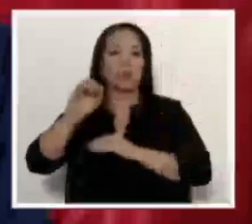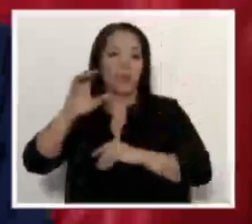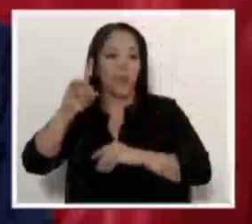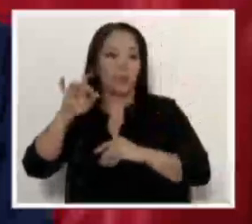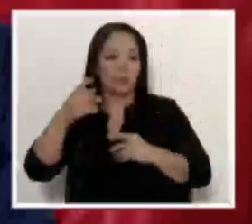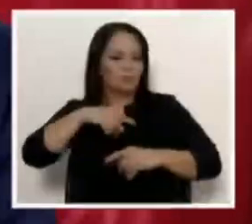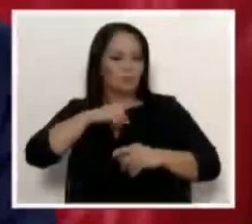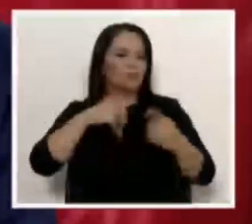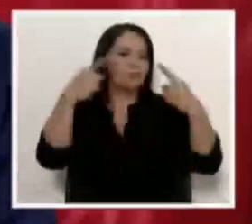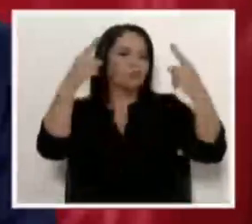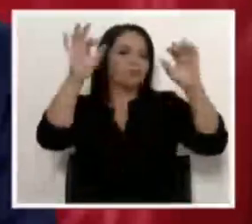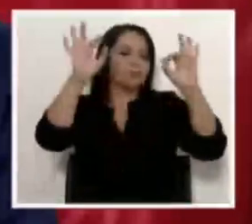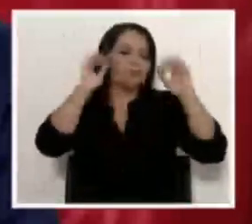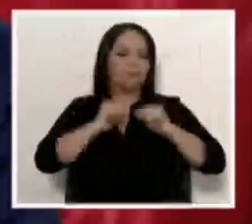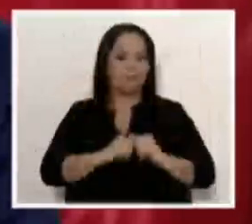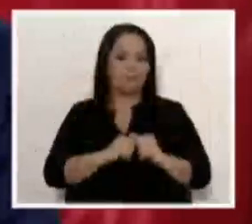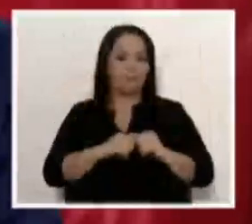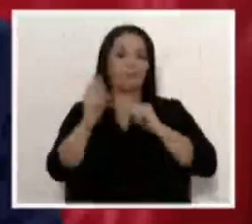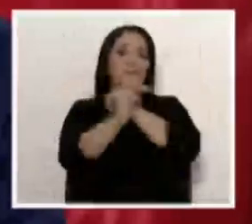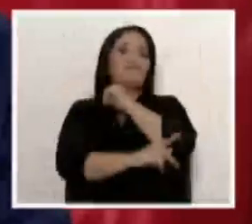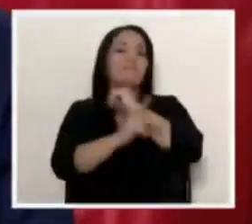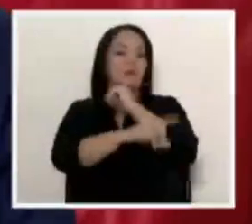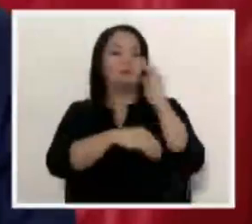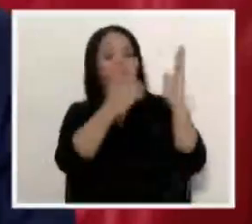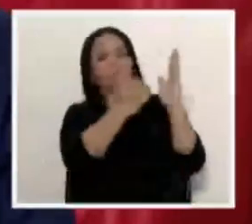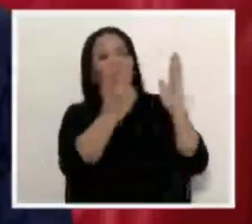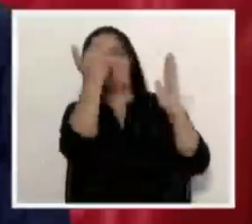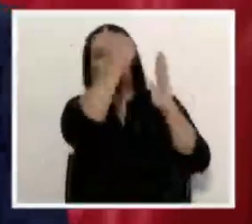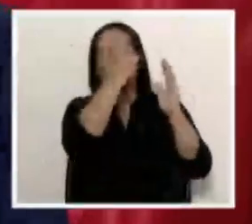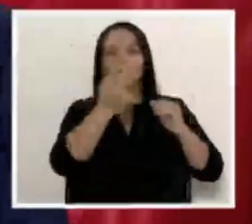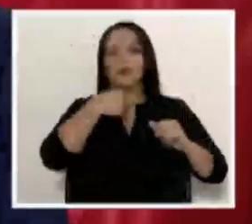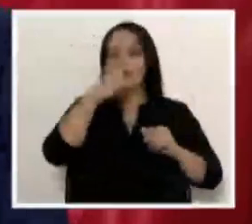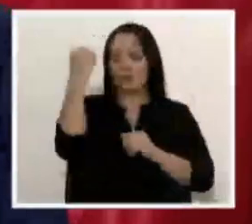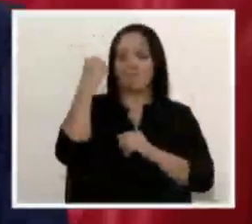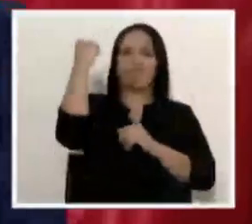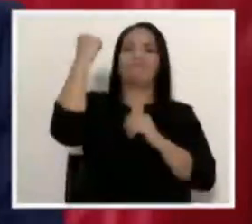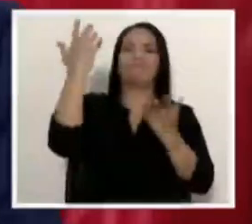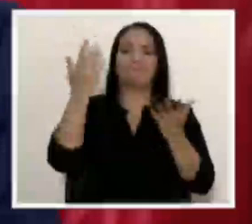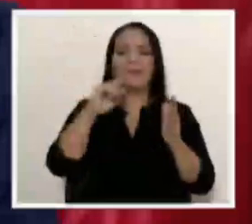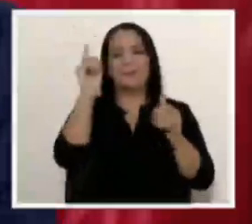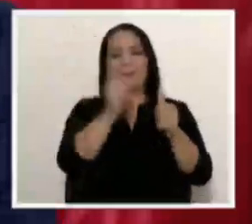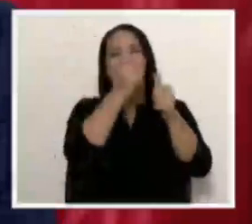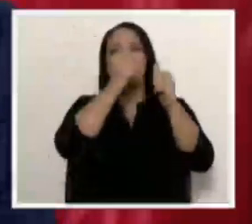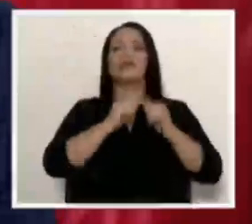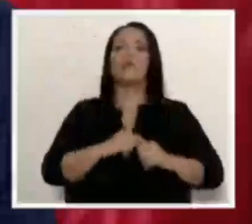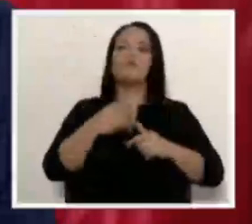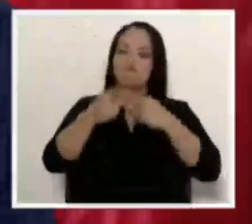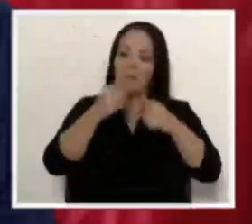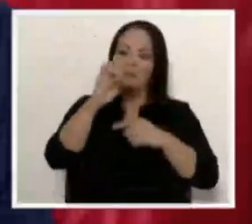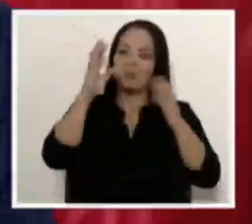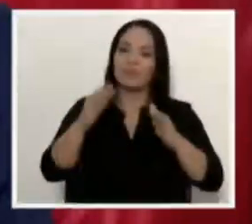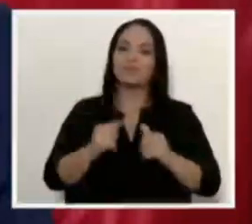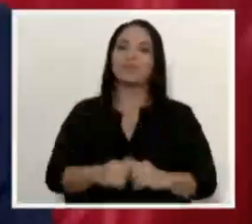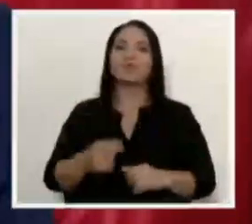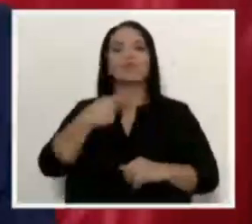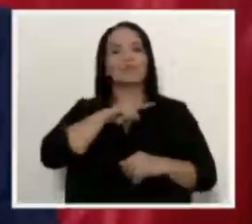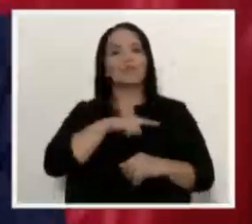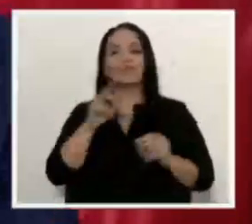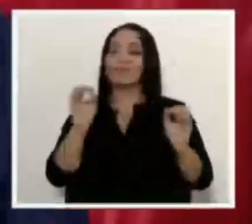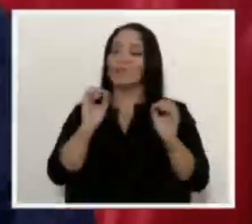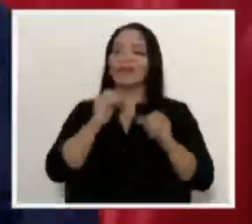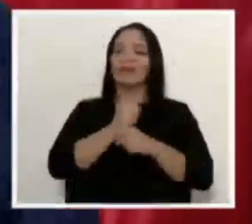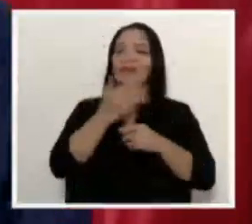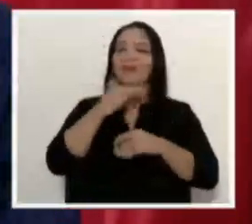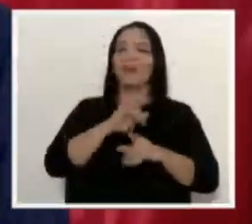países de primer nivel en el mundo, vamos de campeones. Vamos, ticos. No lo estamos haciendo